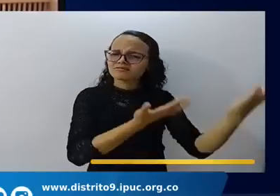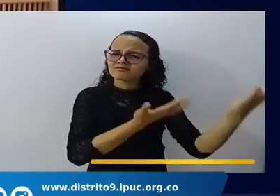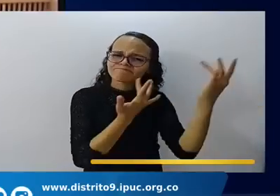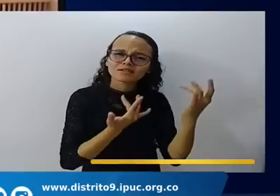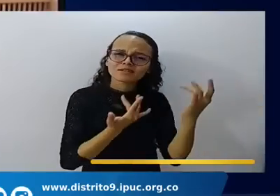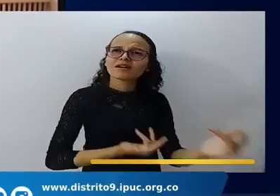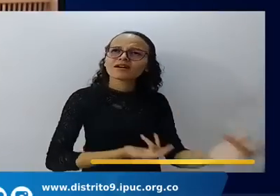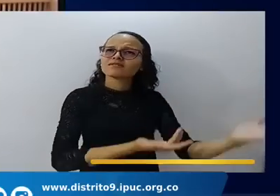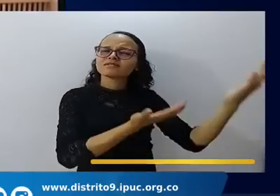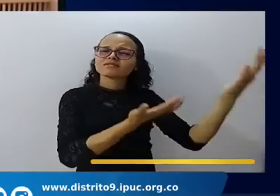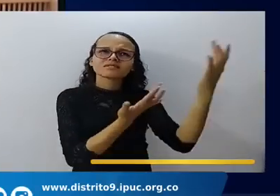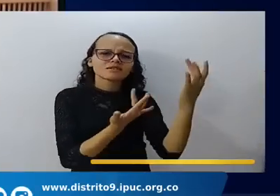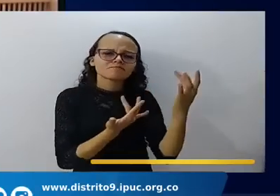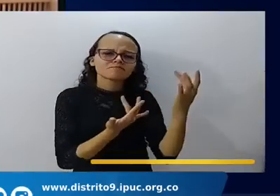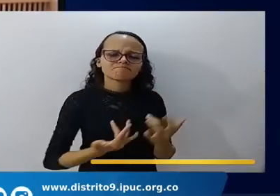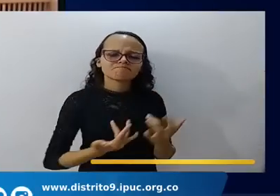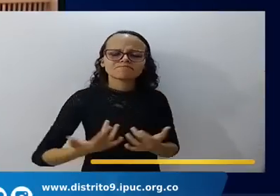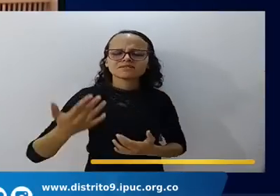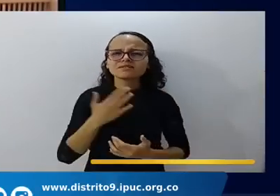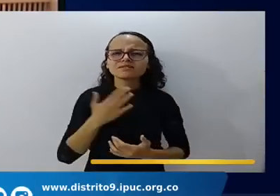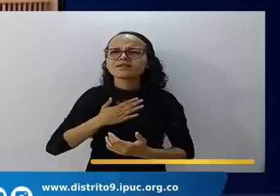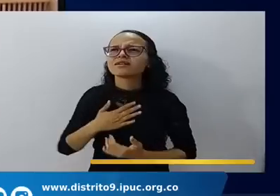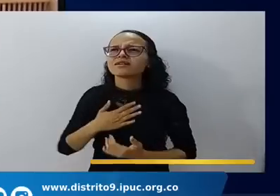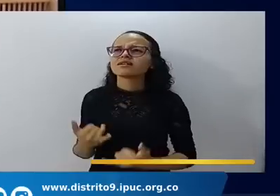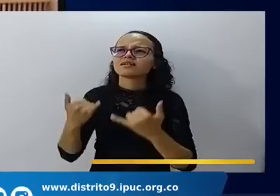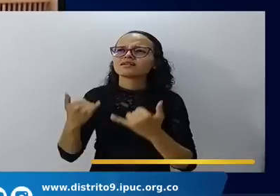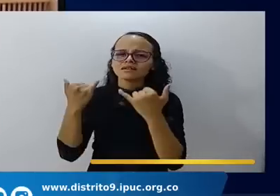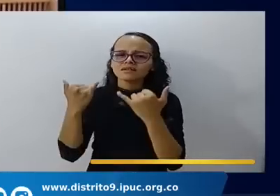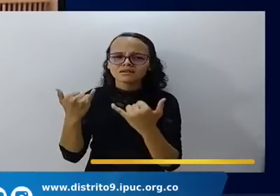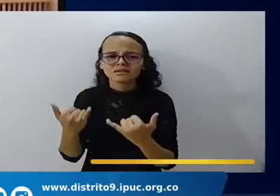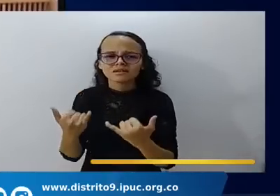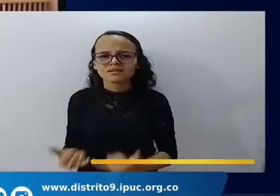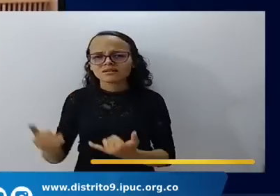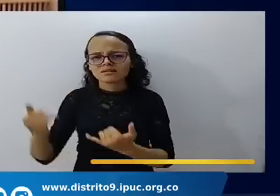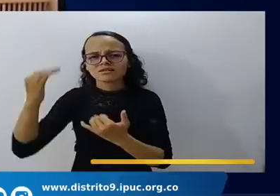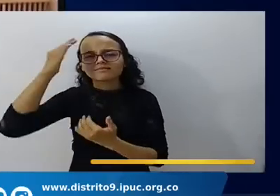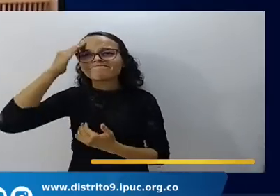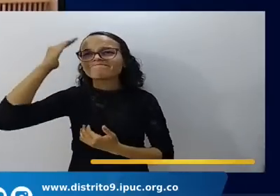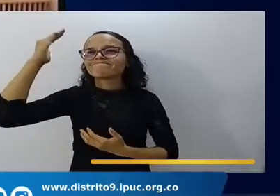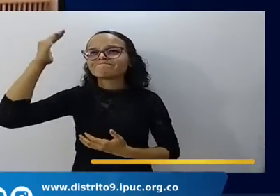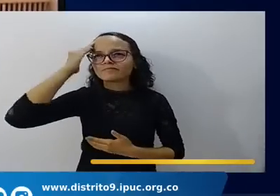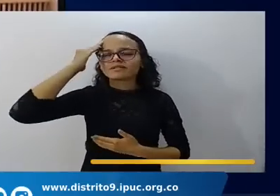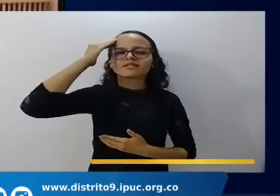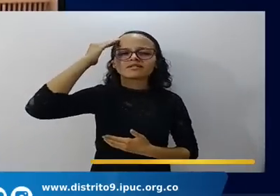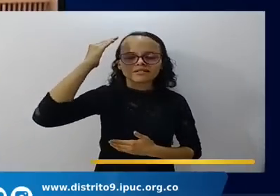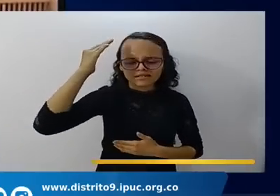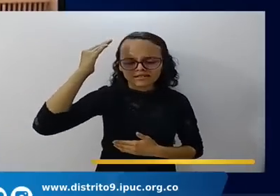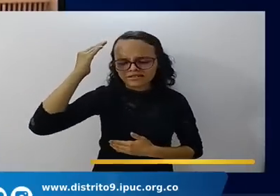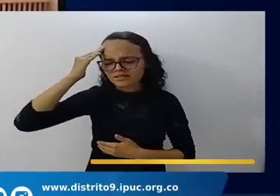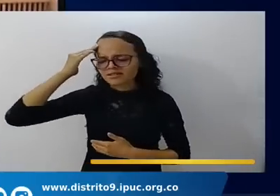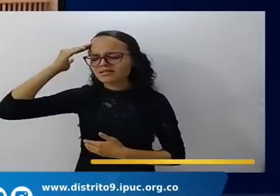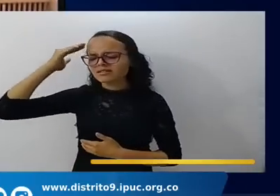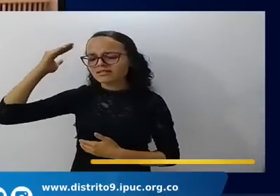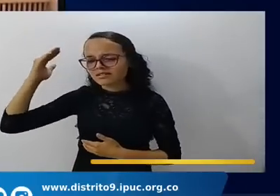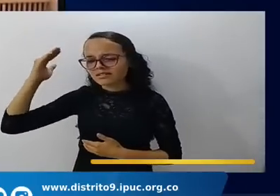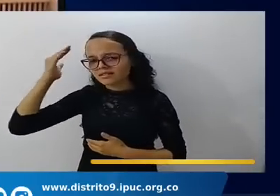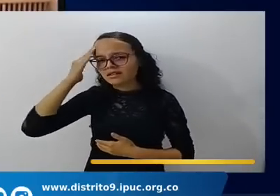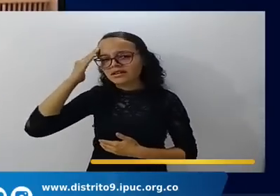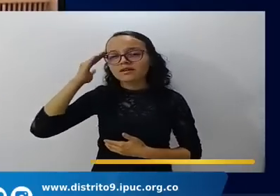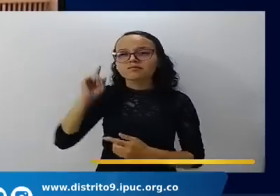dentro